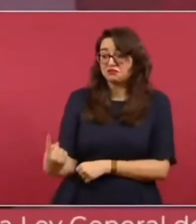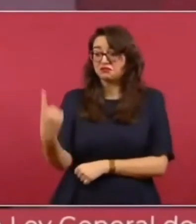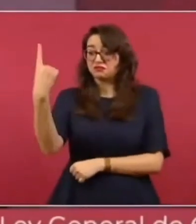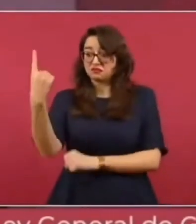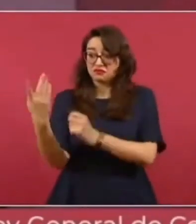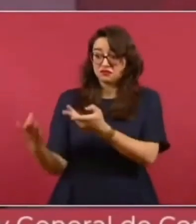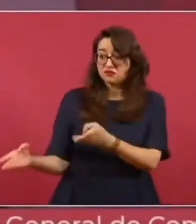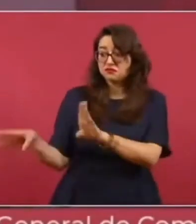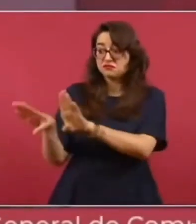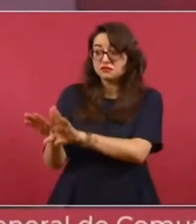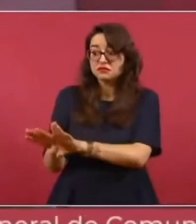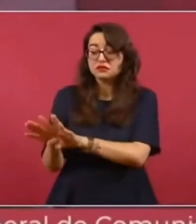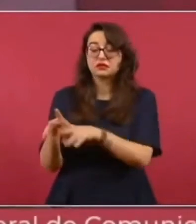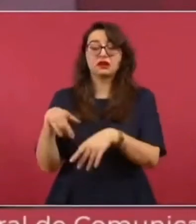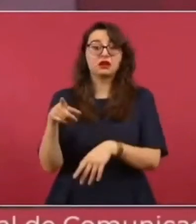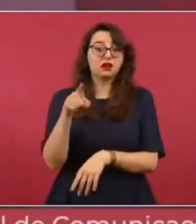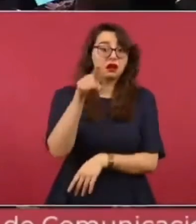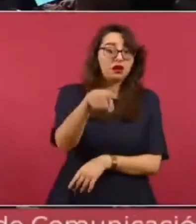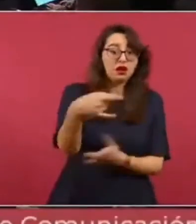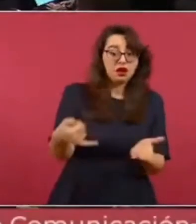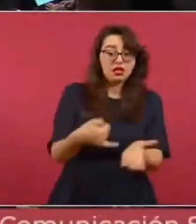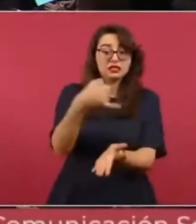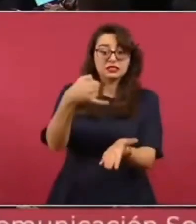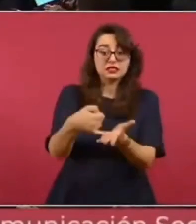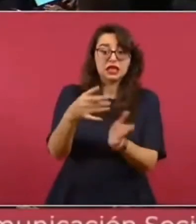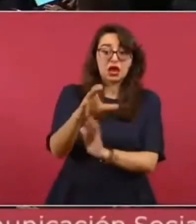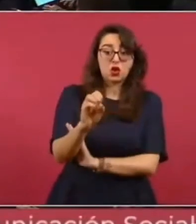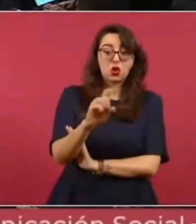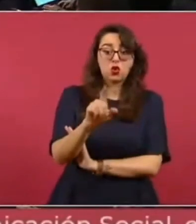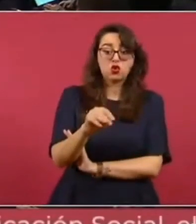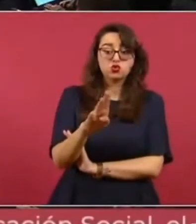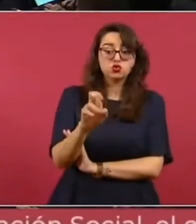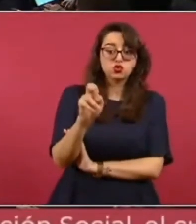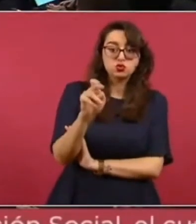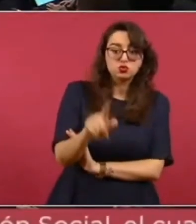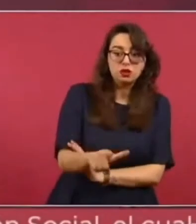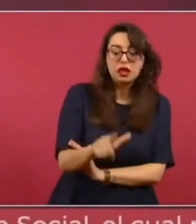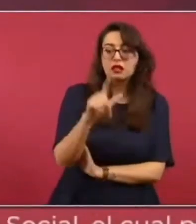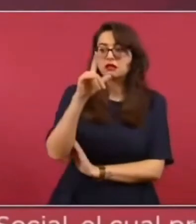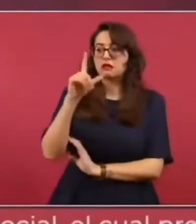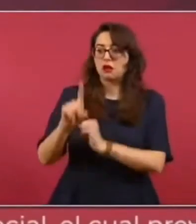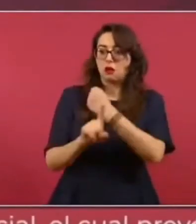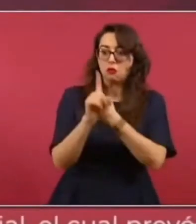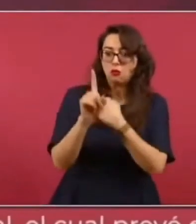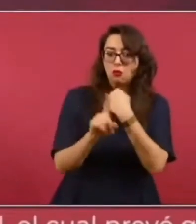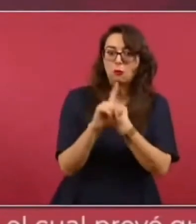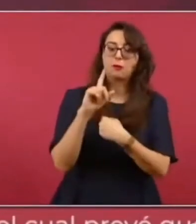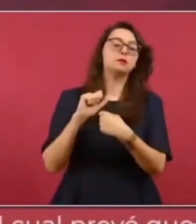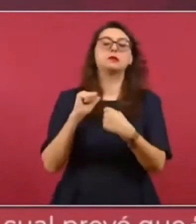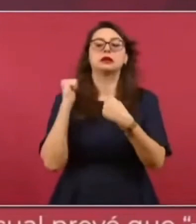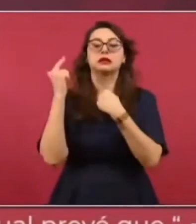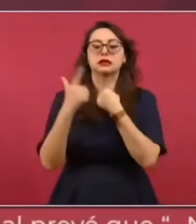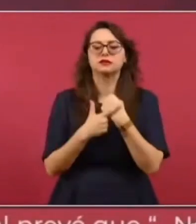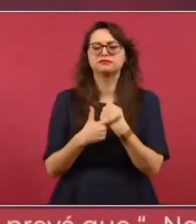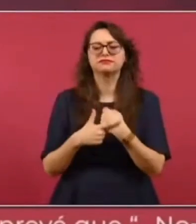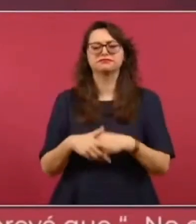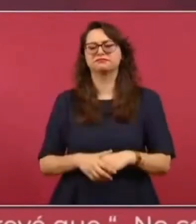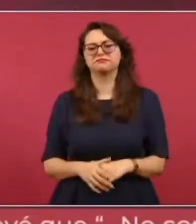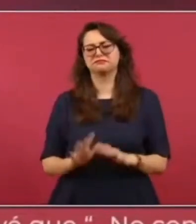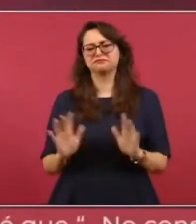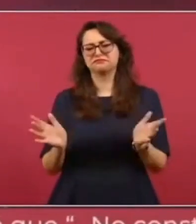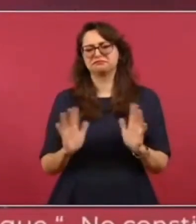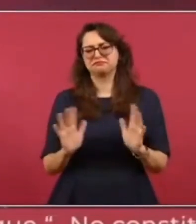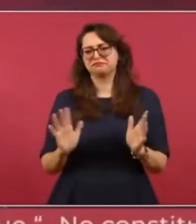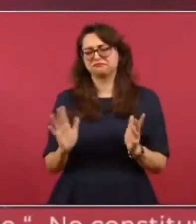Cozumel seguramente y como lo menciona la propia concesión y todas las concesiones de puertos o muelles, tendría que